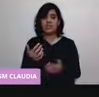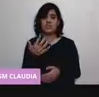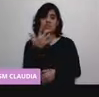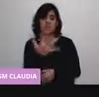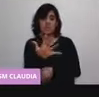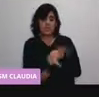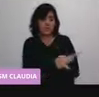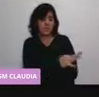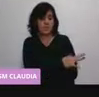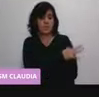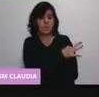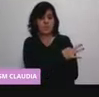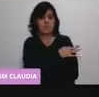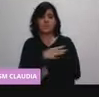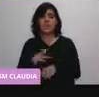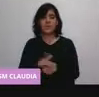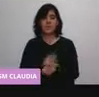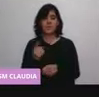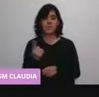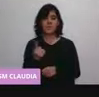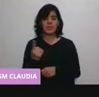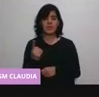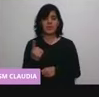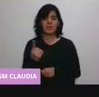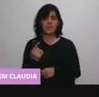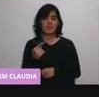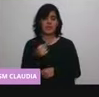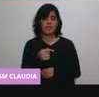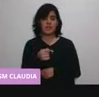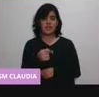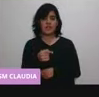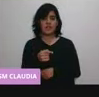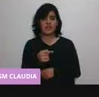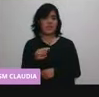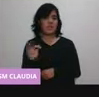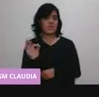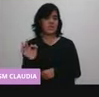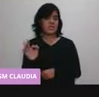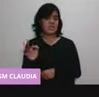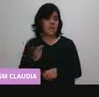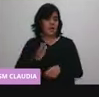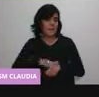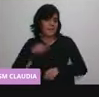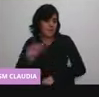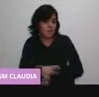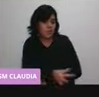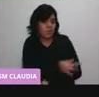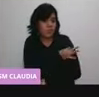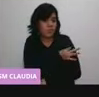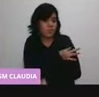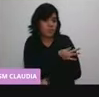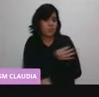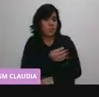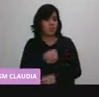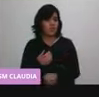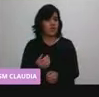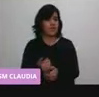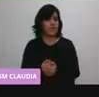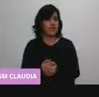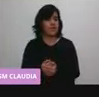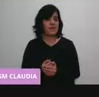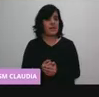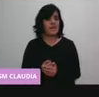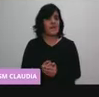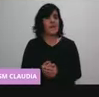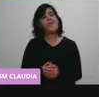aquí le hacen una sobredosis o un overfill de 0.5